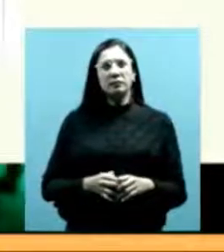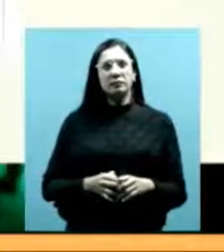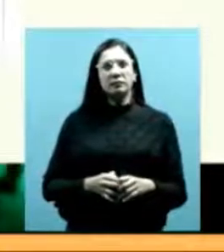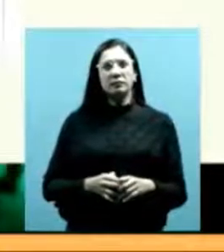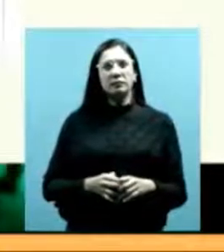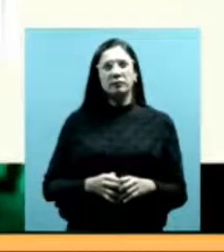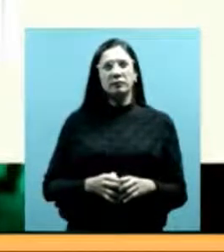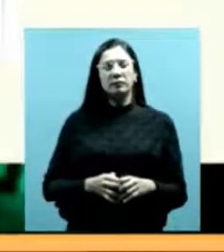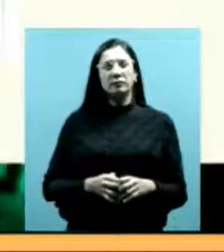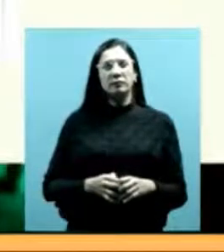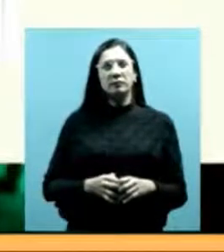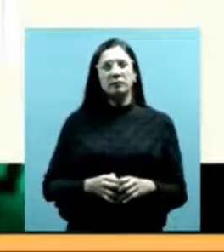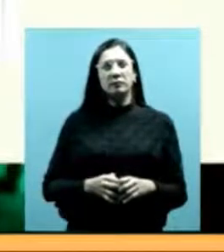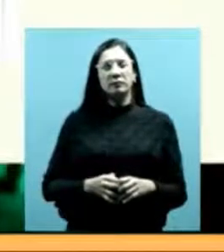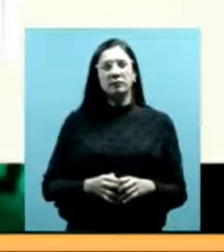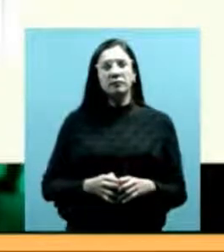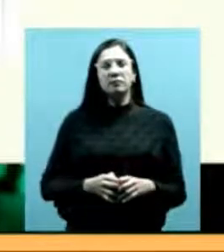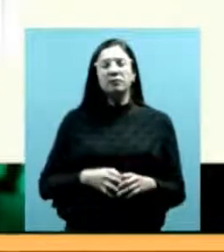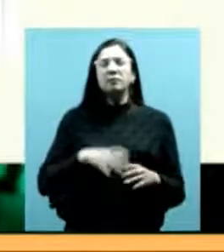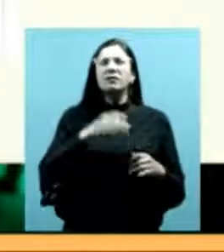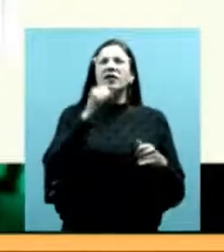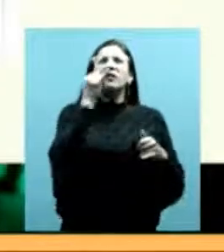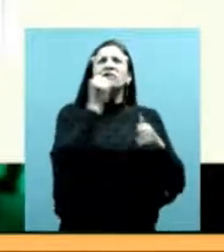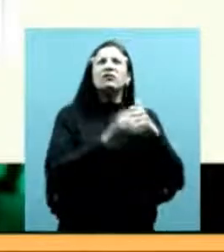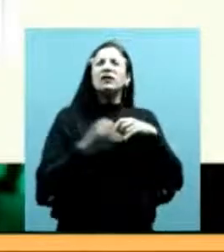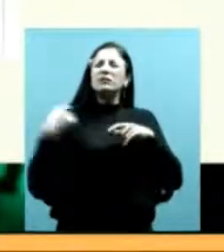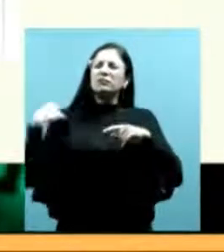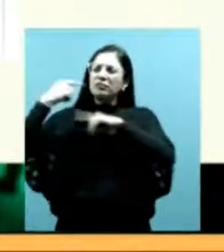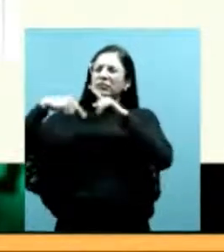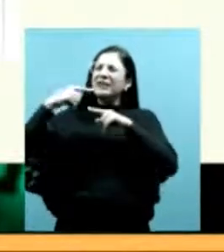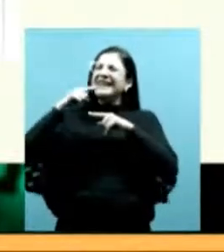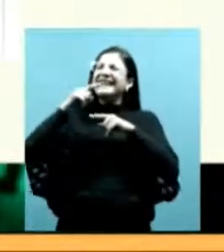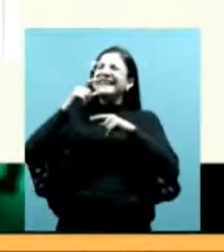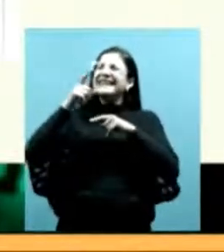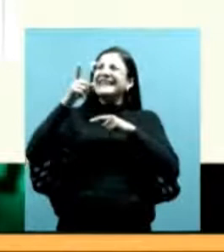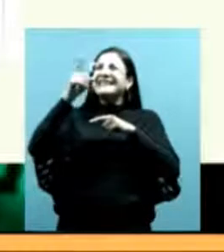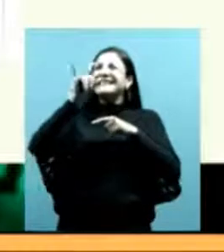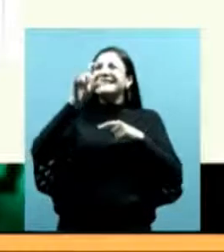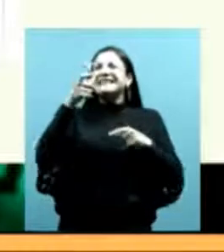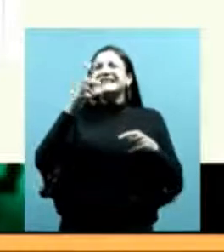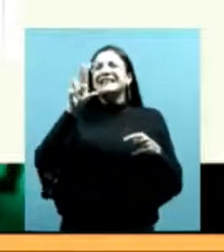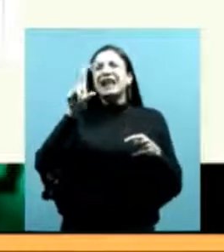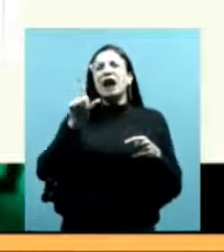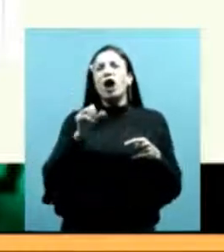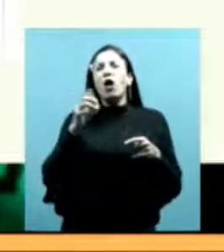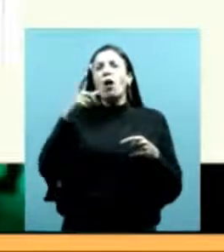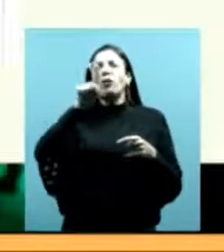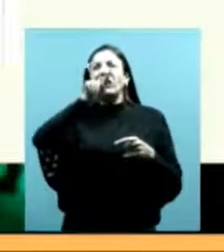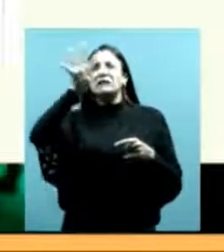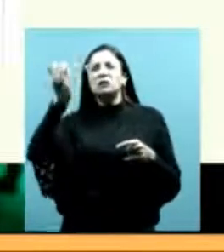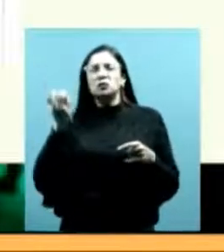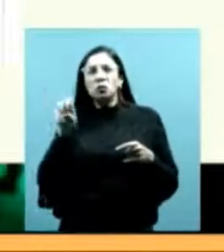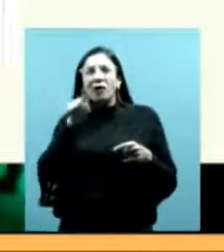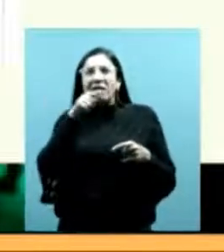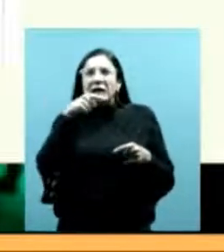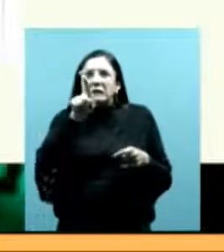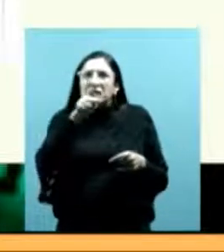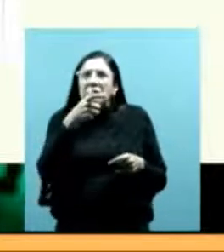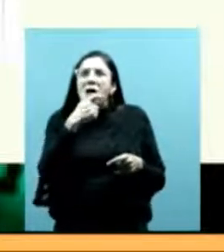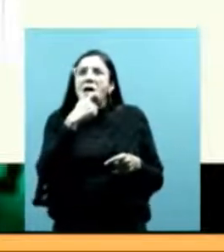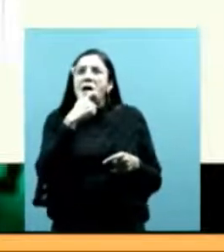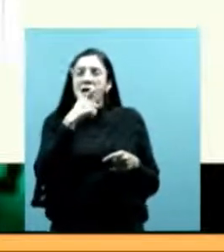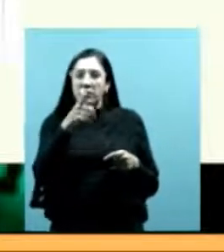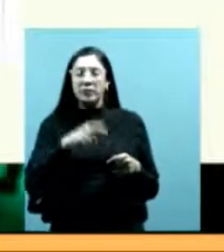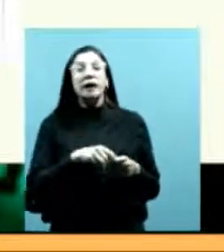a fines del siglo XIX en 1940 ya siendo anciano Juan de Dios